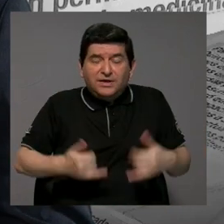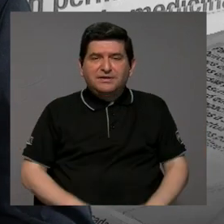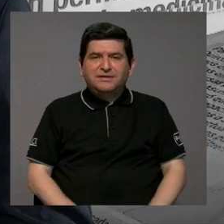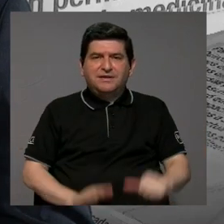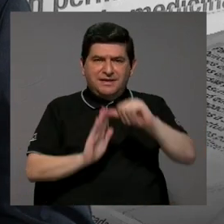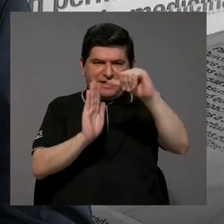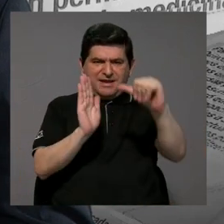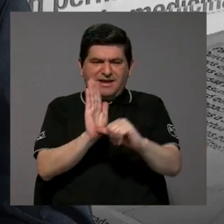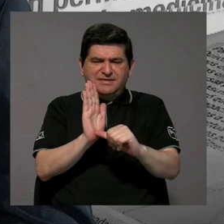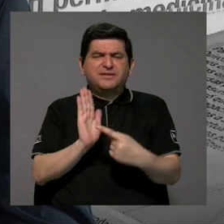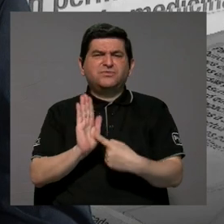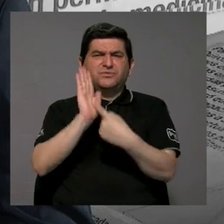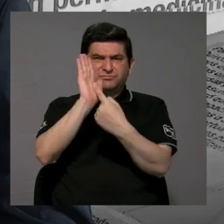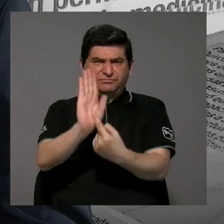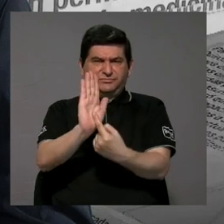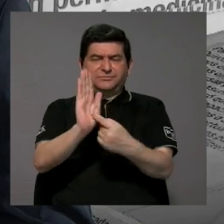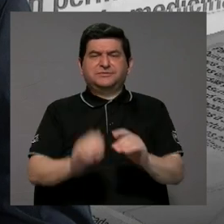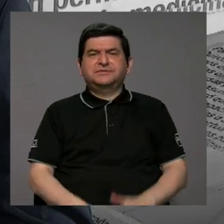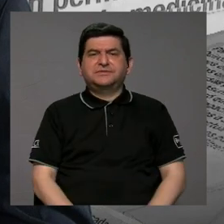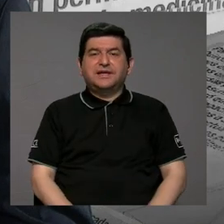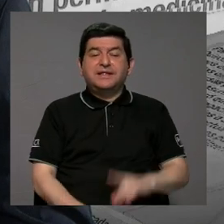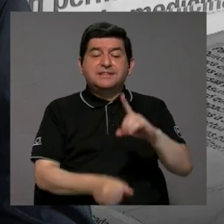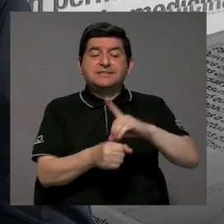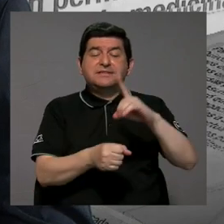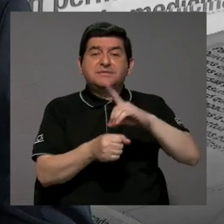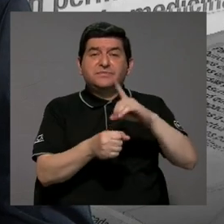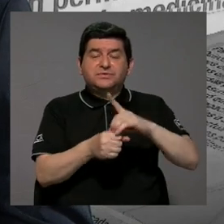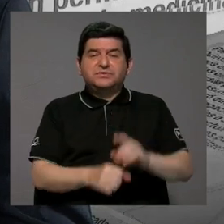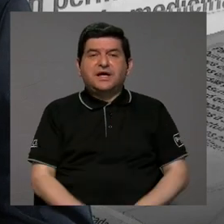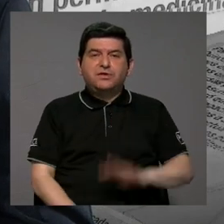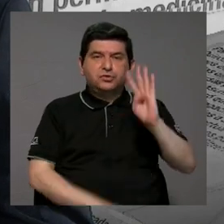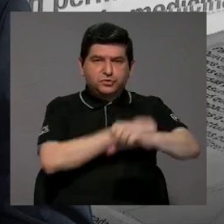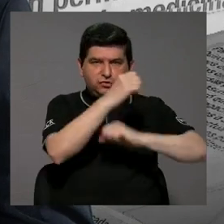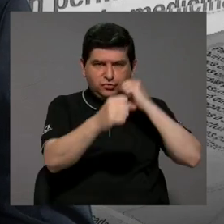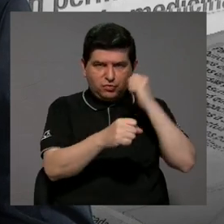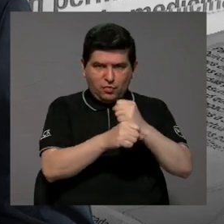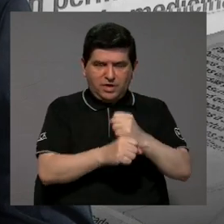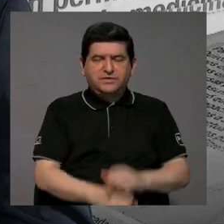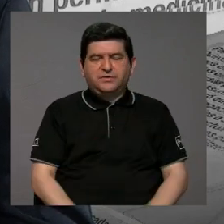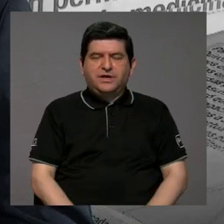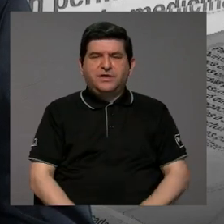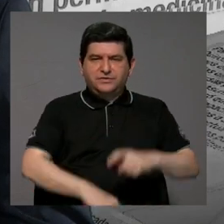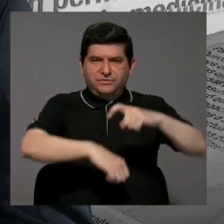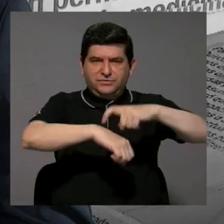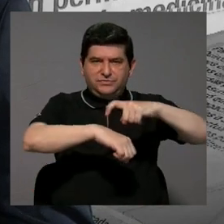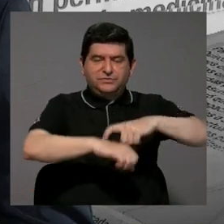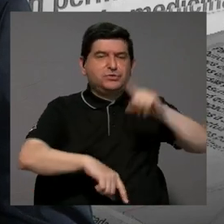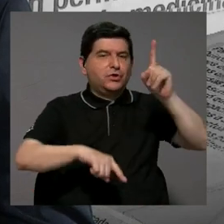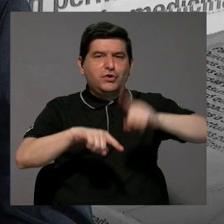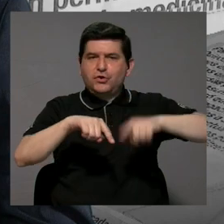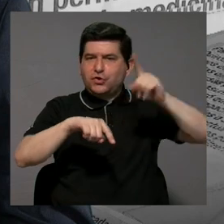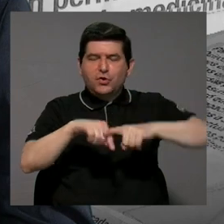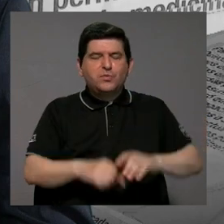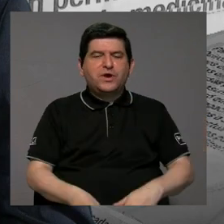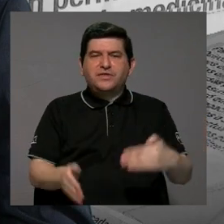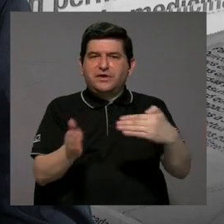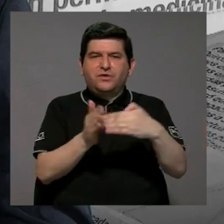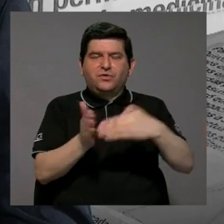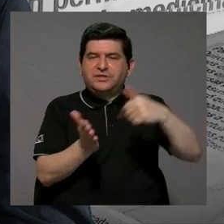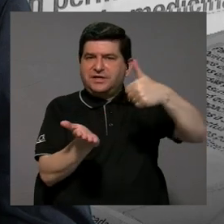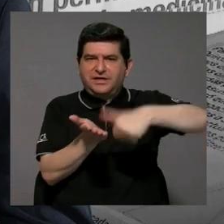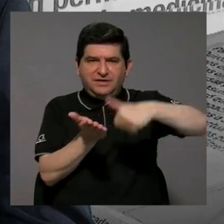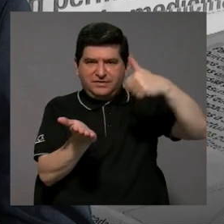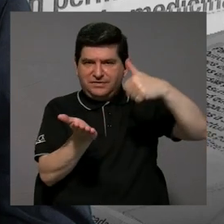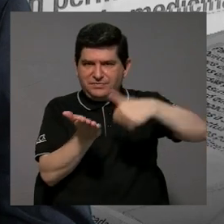artículo plantea que las y los diputados duran cuatro años en su mandato y no pueden ser reelegidos